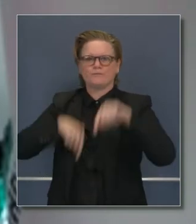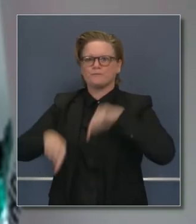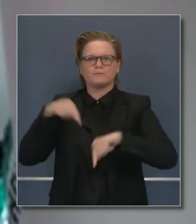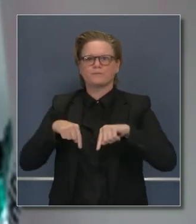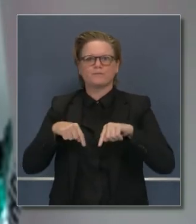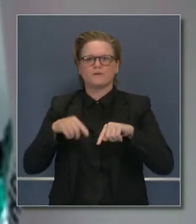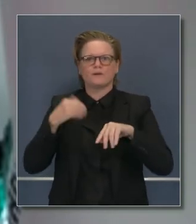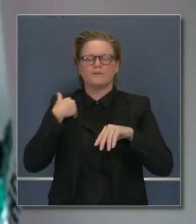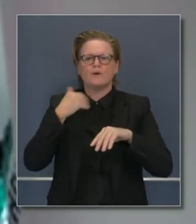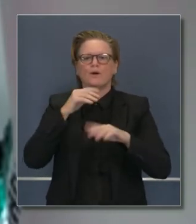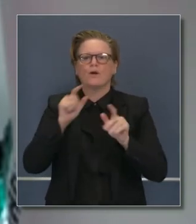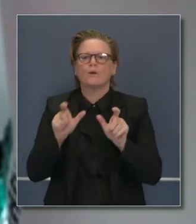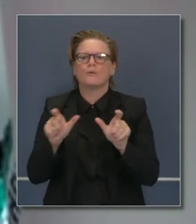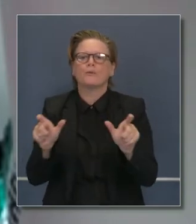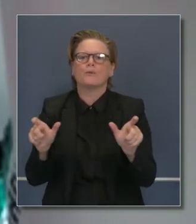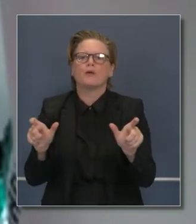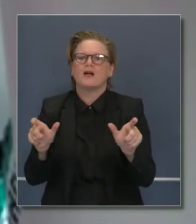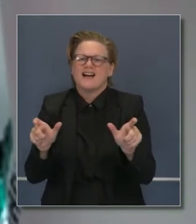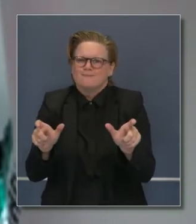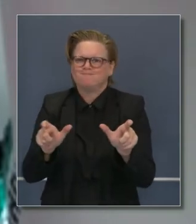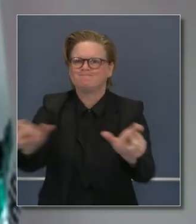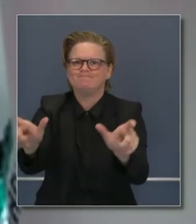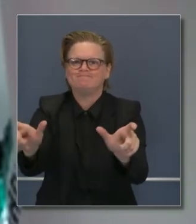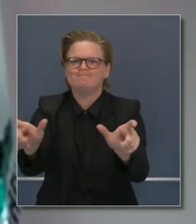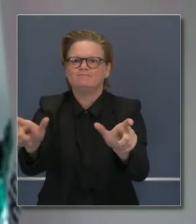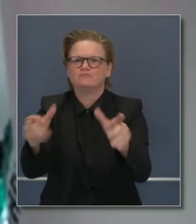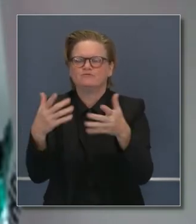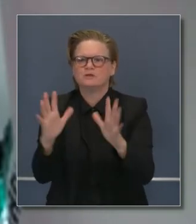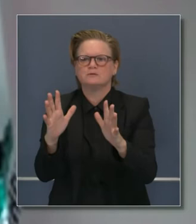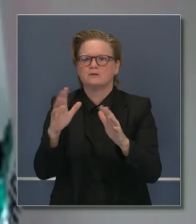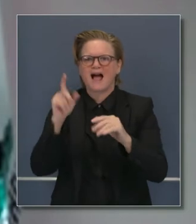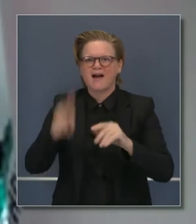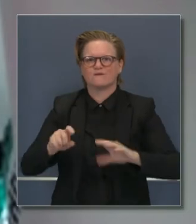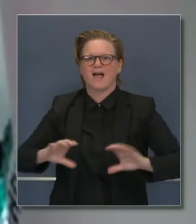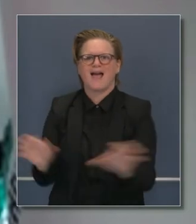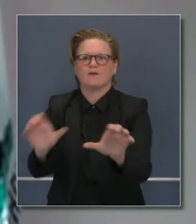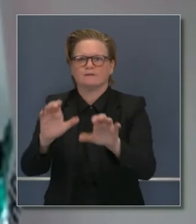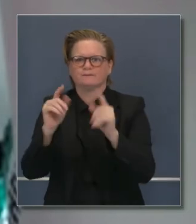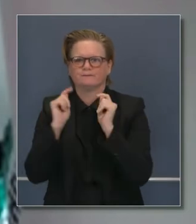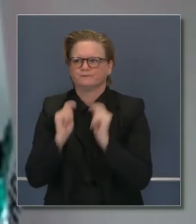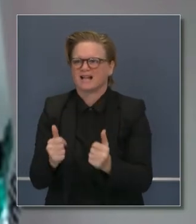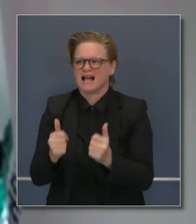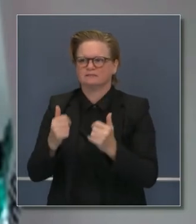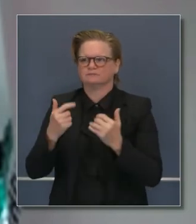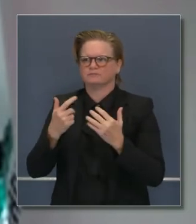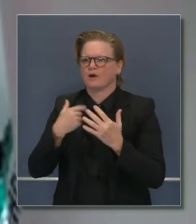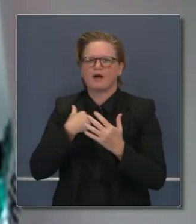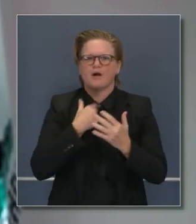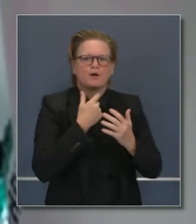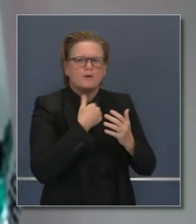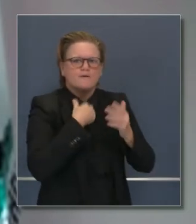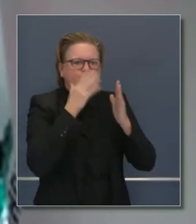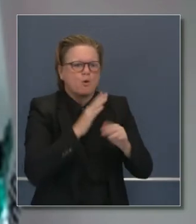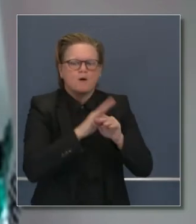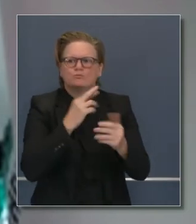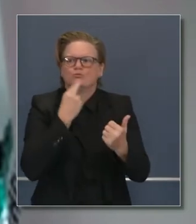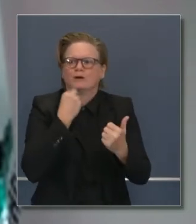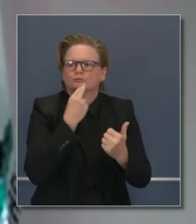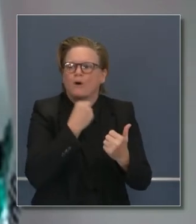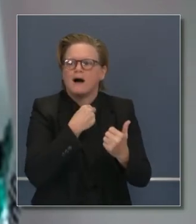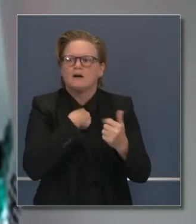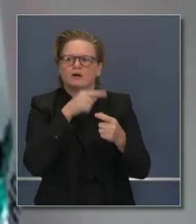transmisión. De eso se trata esto. No se trata de apartar sector por sector y donde está ocurriendo esta